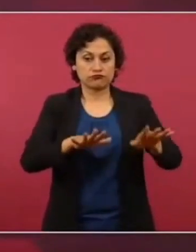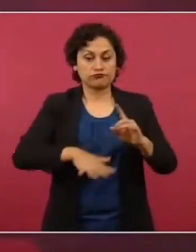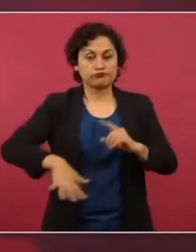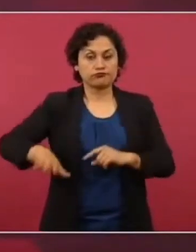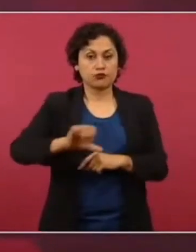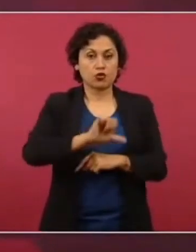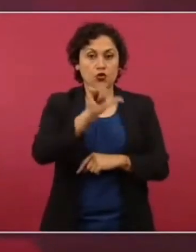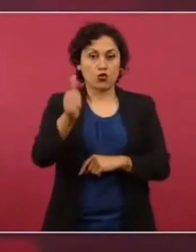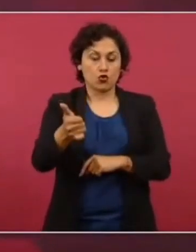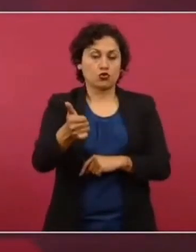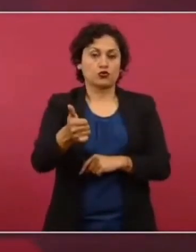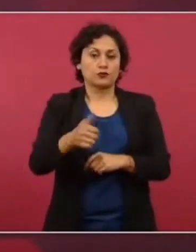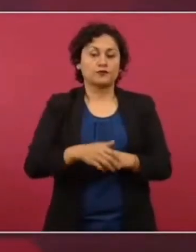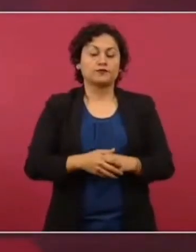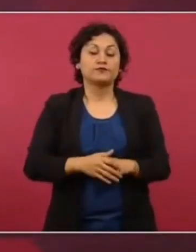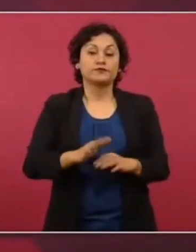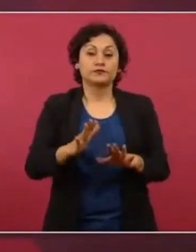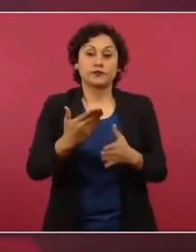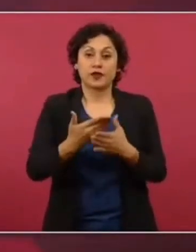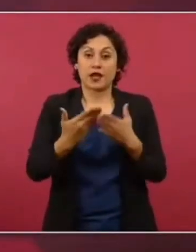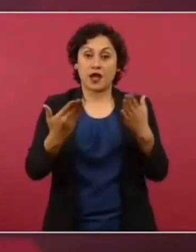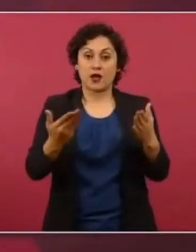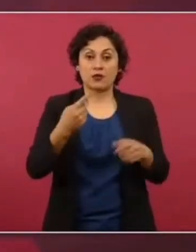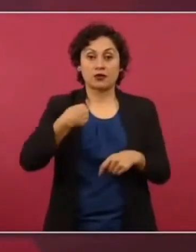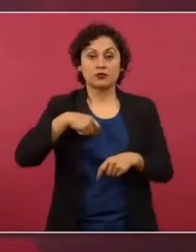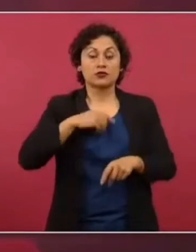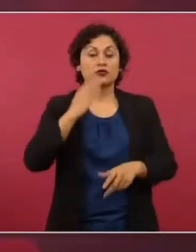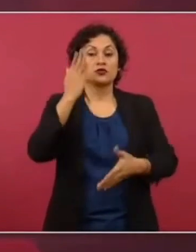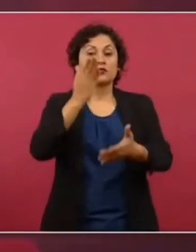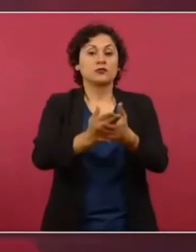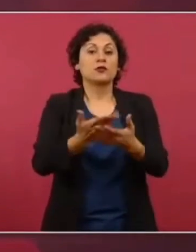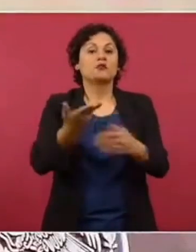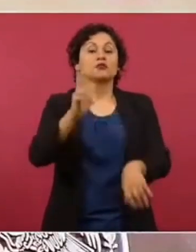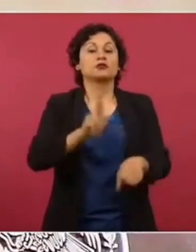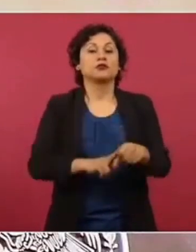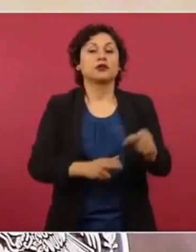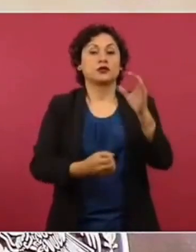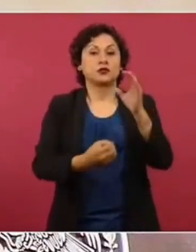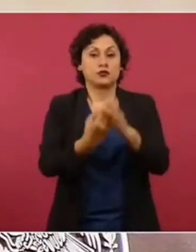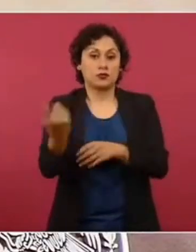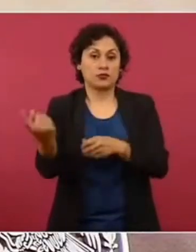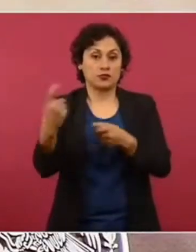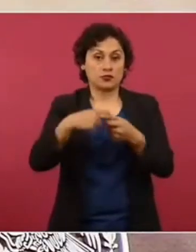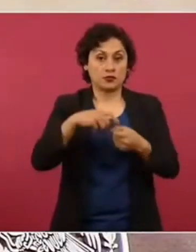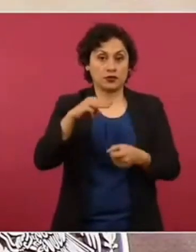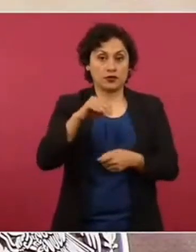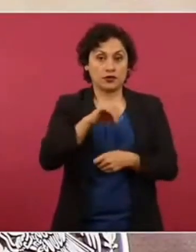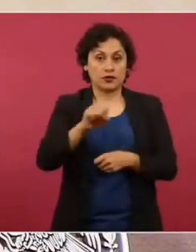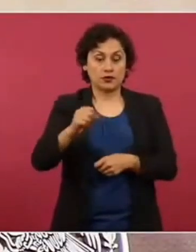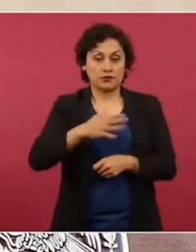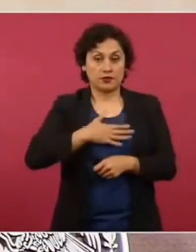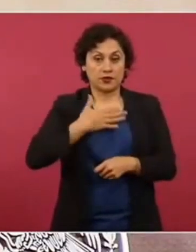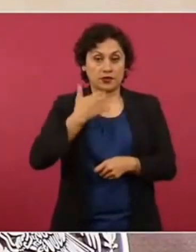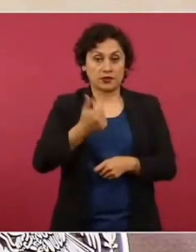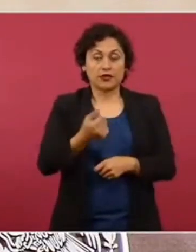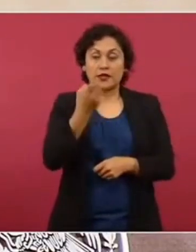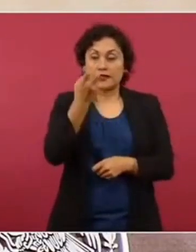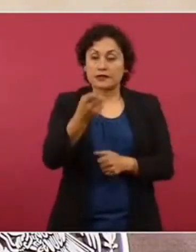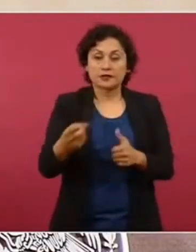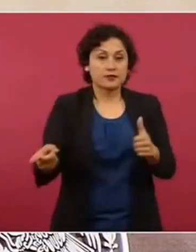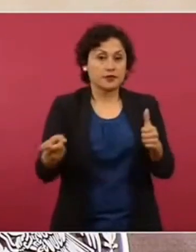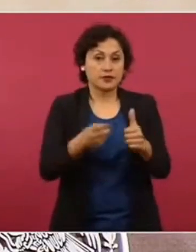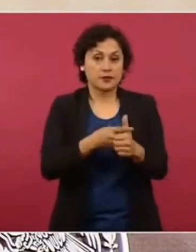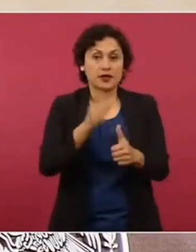Ahora que vamos a los nuevos hospitales que antes eran de salud y los incorporamos al IMS Bienestar, una de las primeras acciones es eso, identificar un